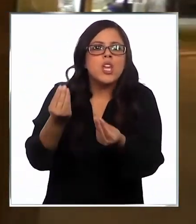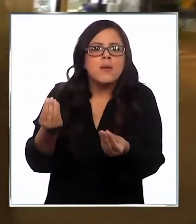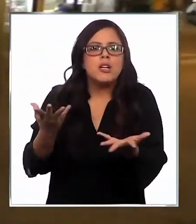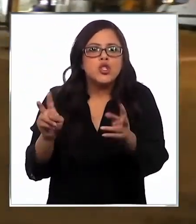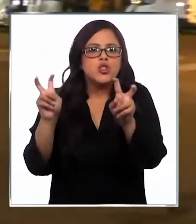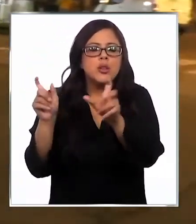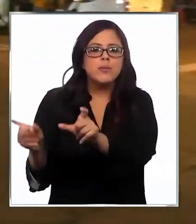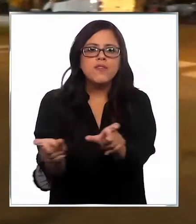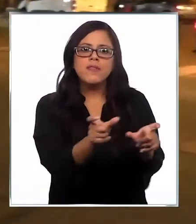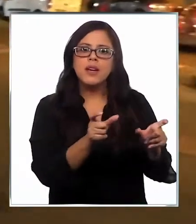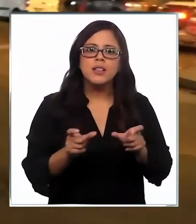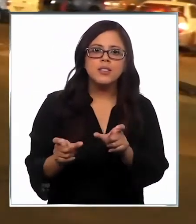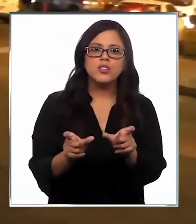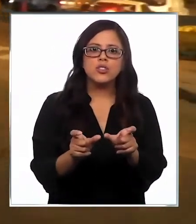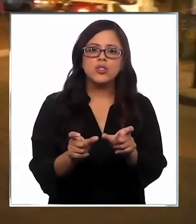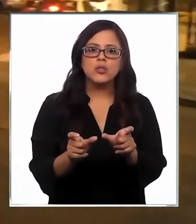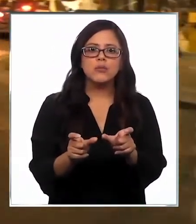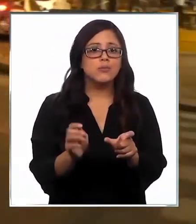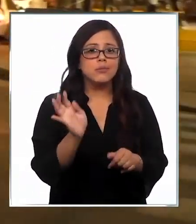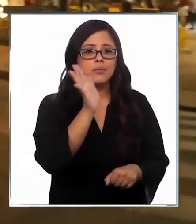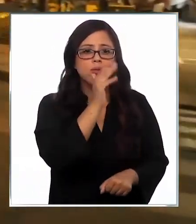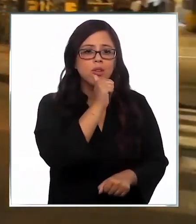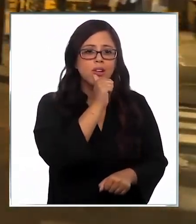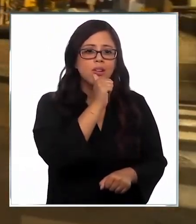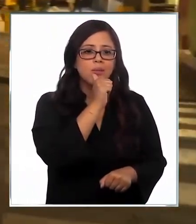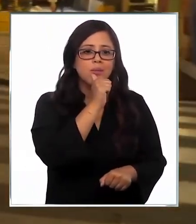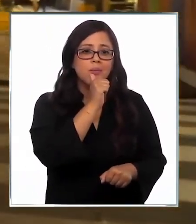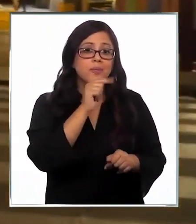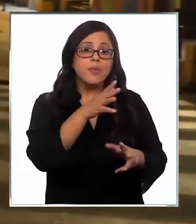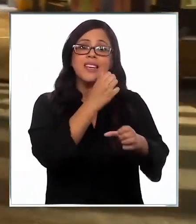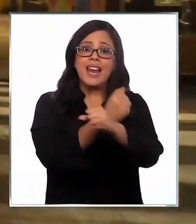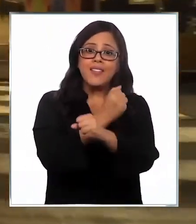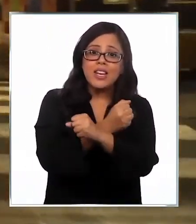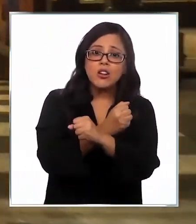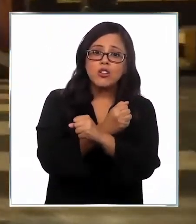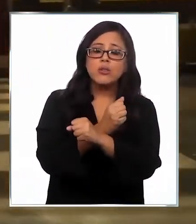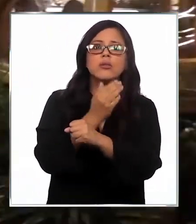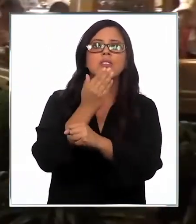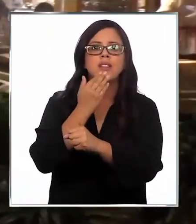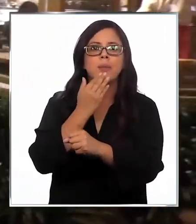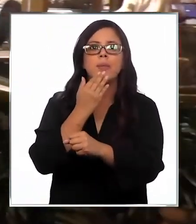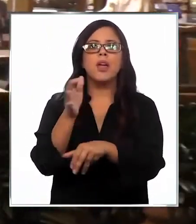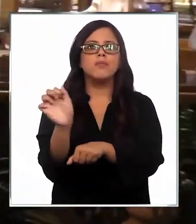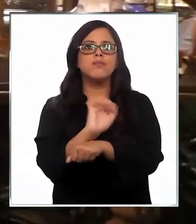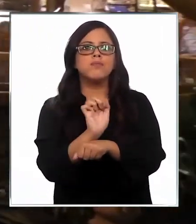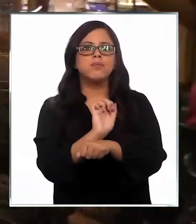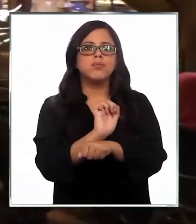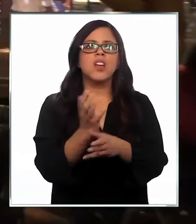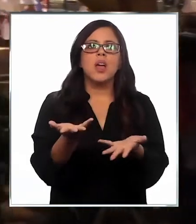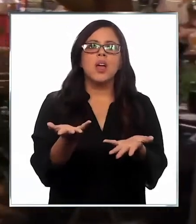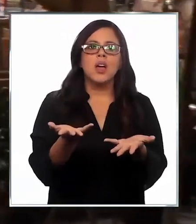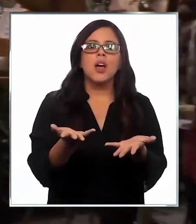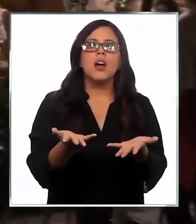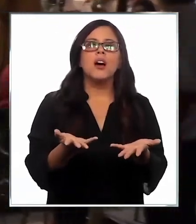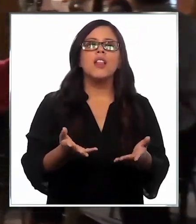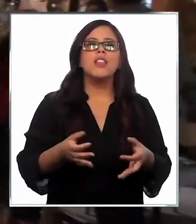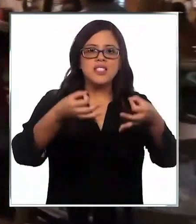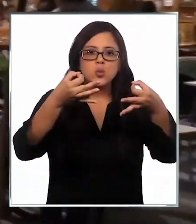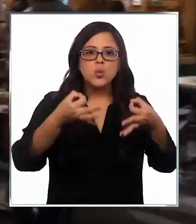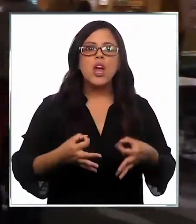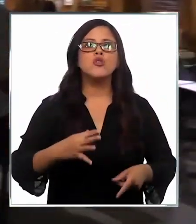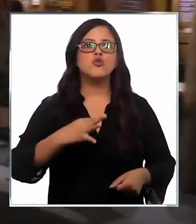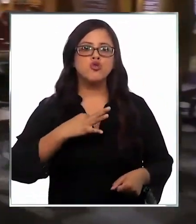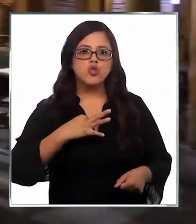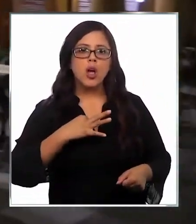fiscalizaciones? Son nulas, tanto de parte de carabineros como de los vehículos de seguridad ciudadana, al menos